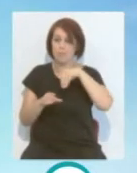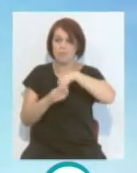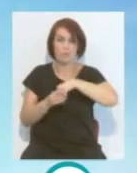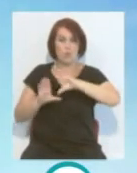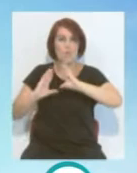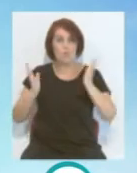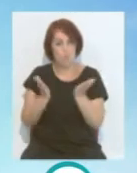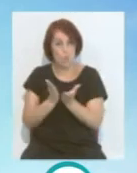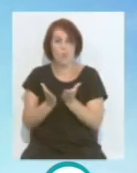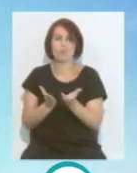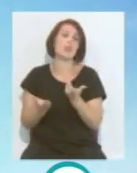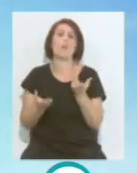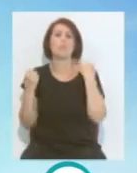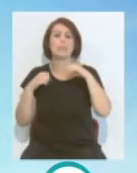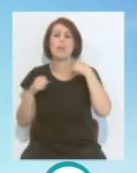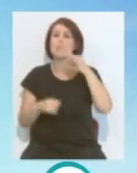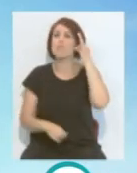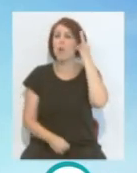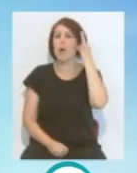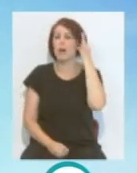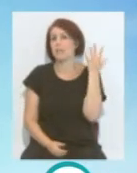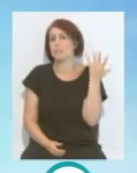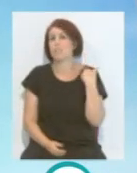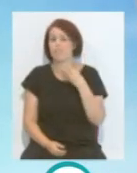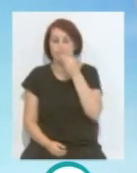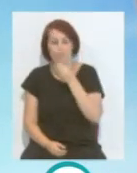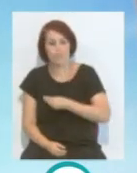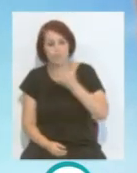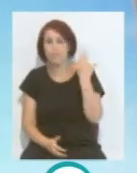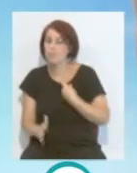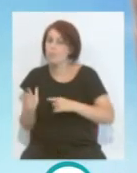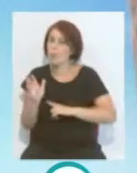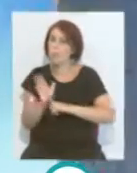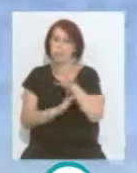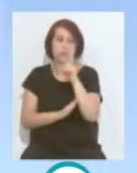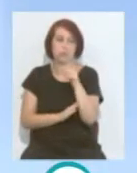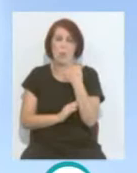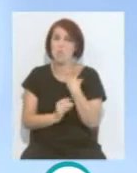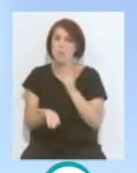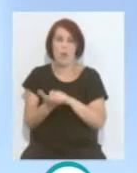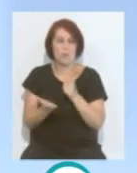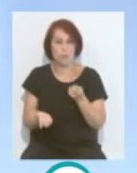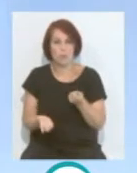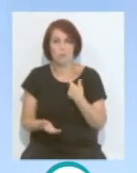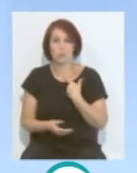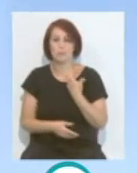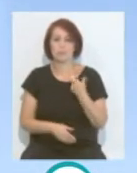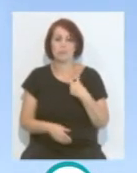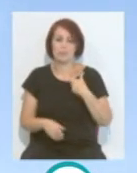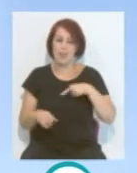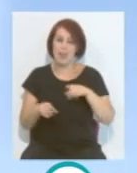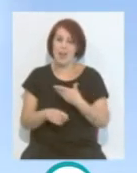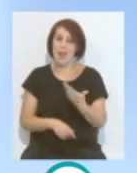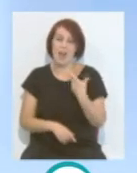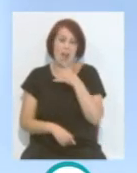existe antiguamente, pero practicado por mujeres que es fantástico que esté avanzando en tan poco tiempo. Cada vez más aristas sociales